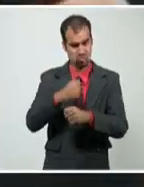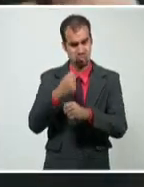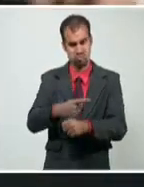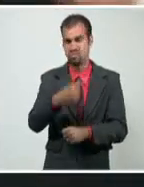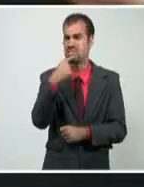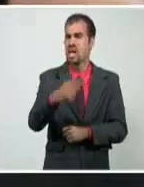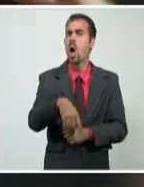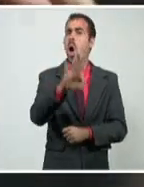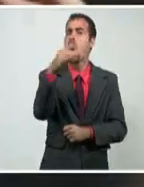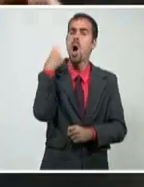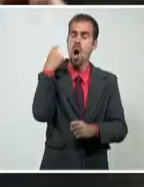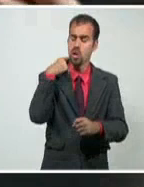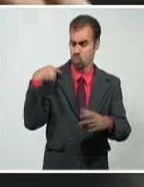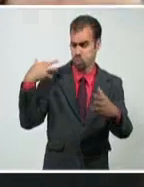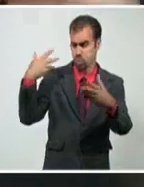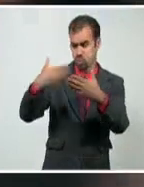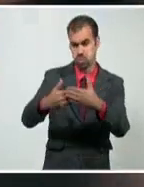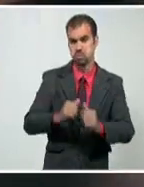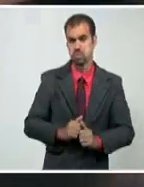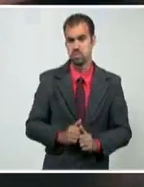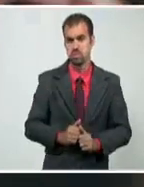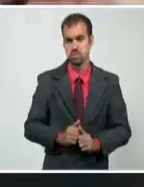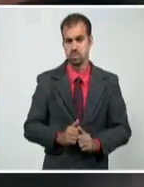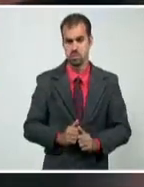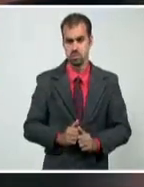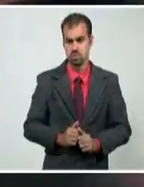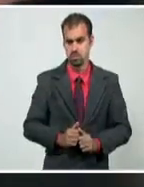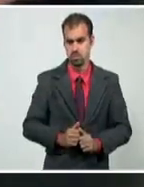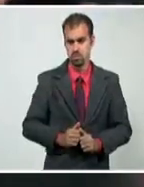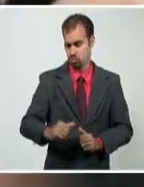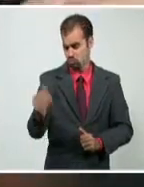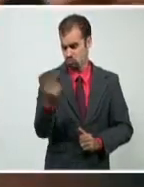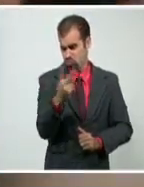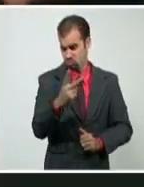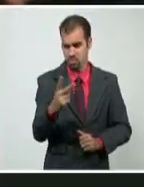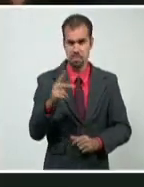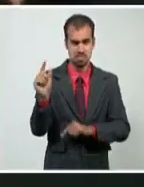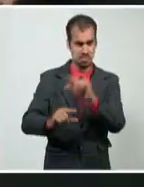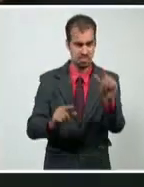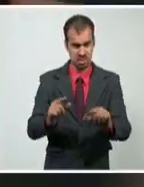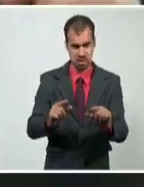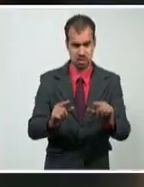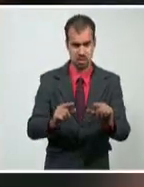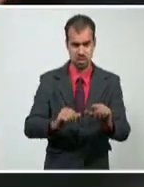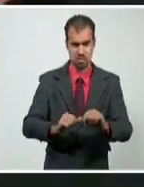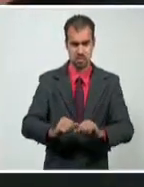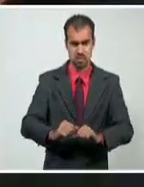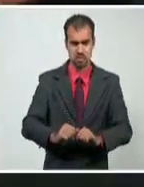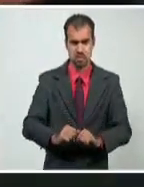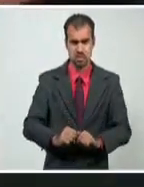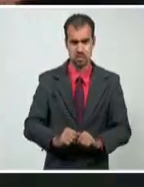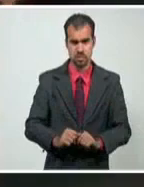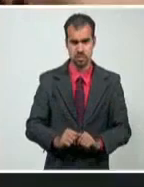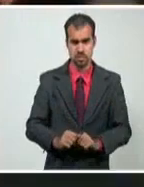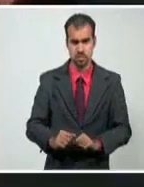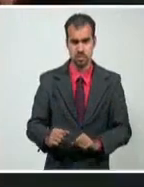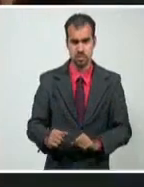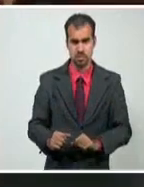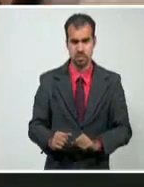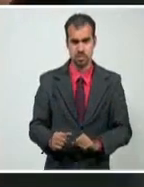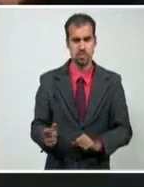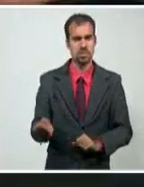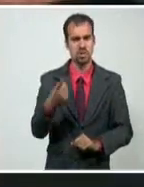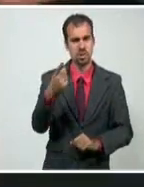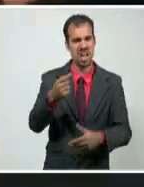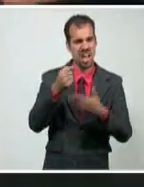años de dos personas o dos fuentes. Una, la labor, el apoyo